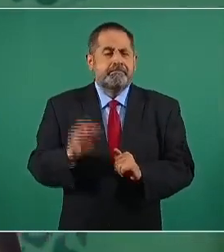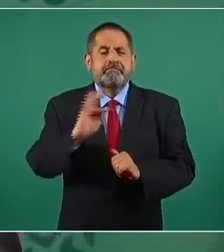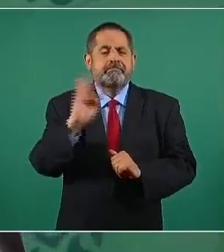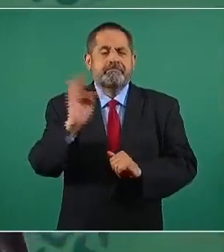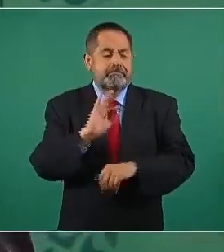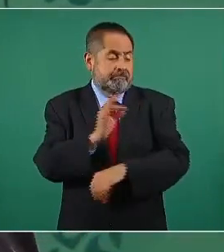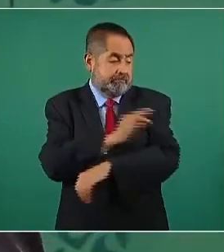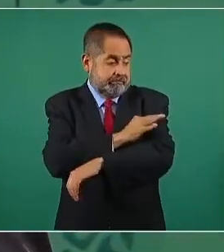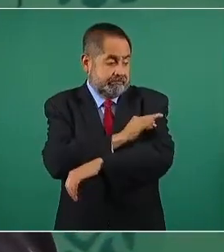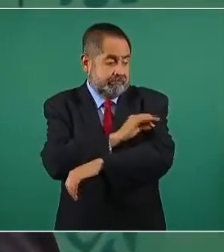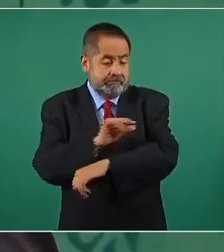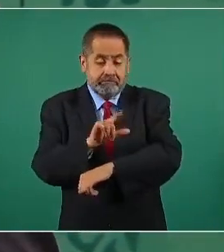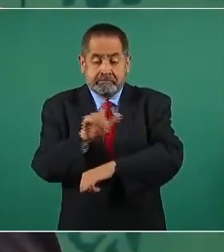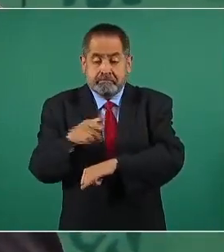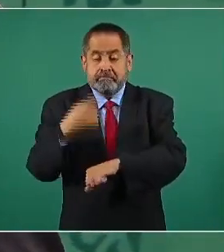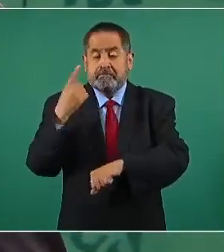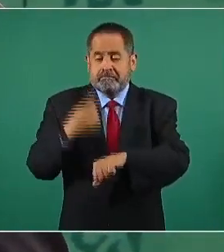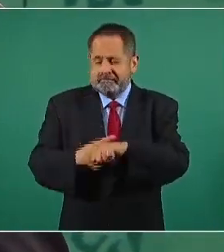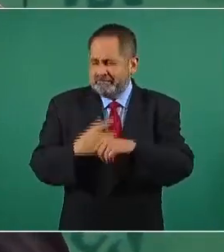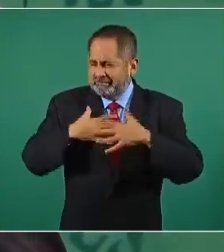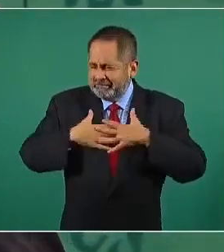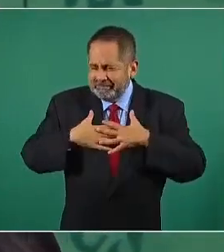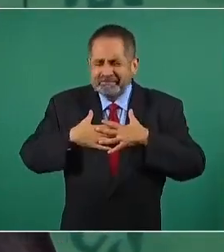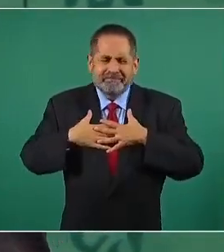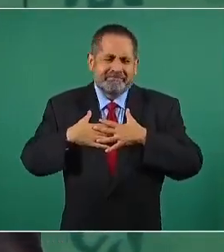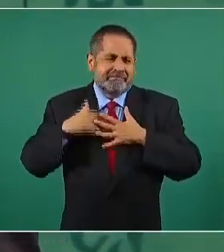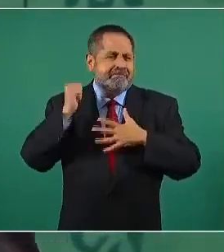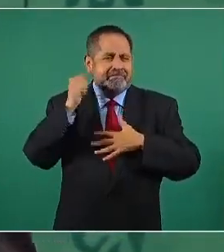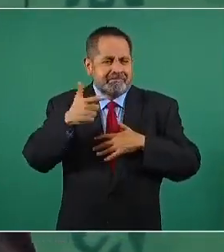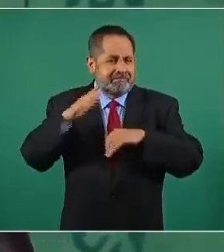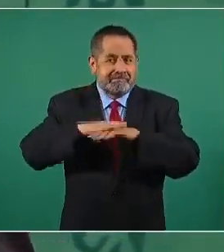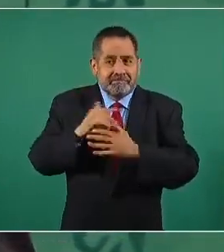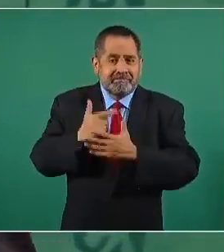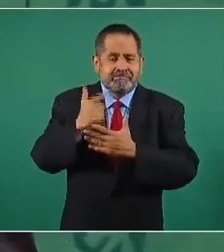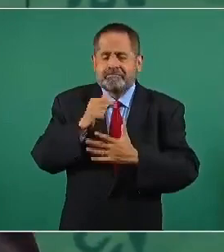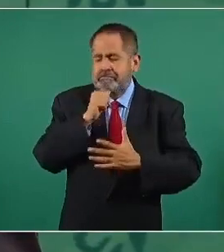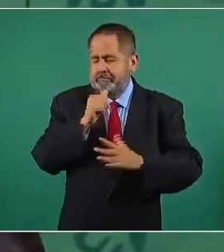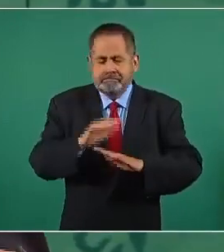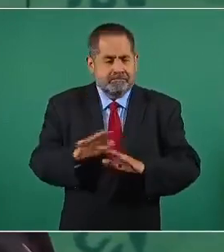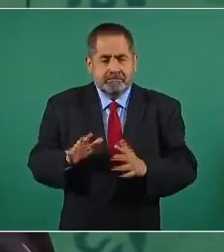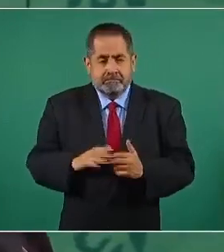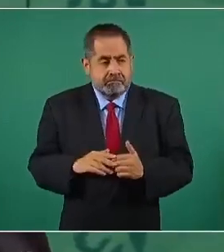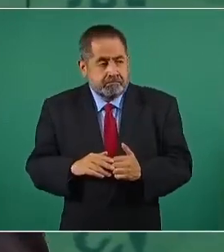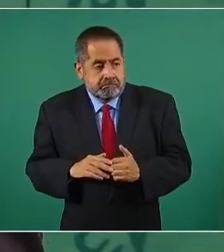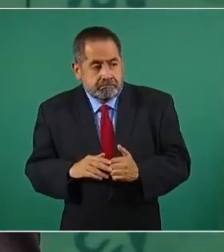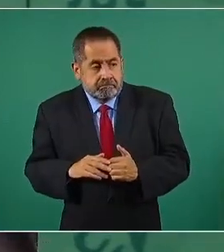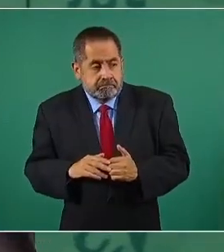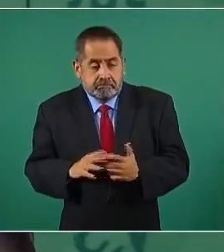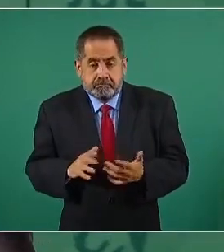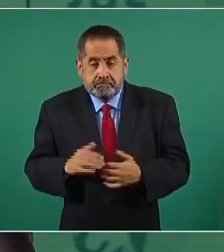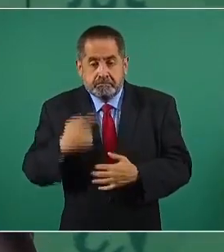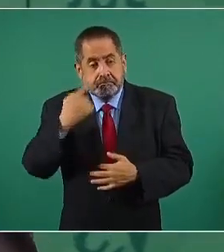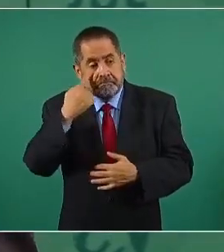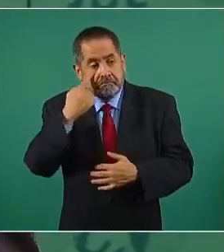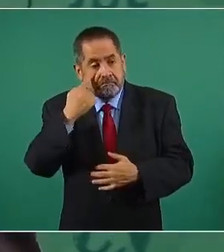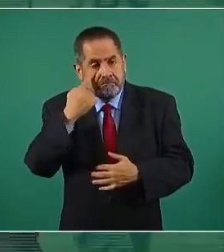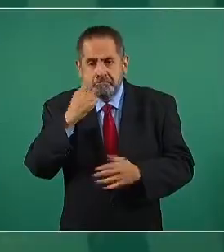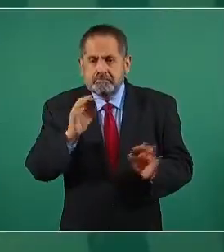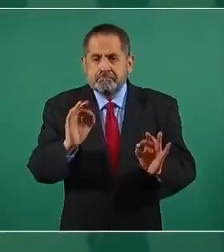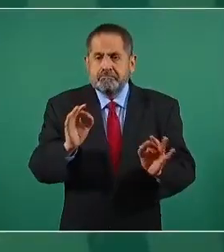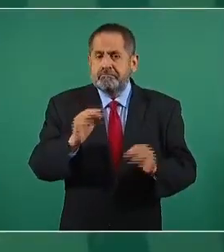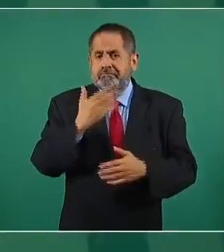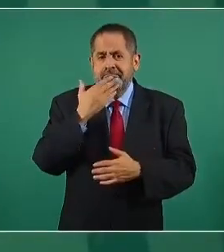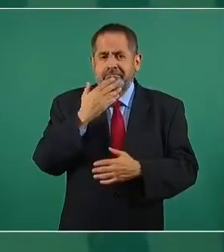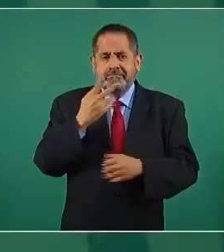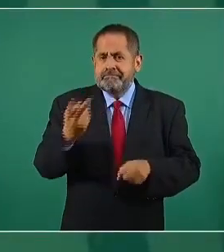secundarias o de otro tipo. Y ya estamos viendo que no afecta